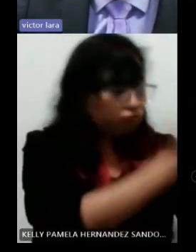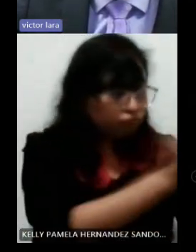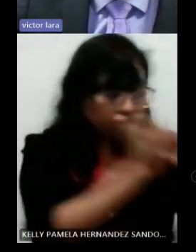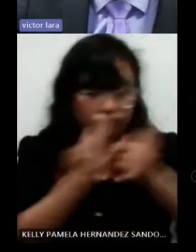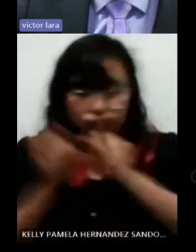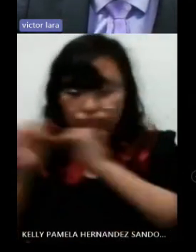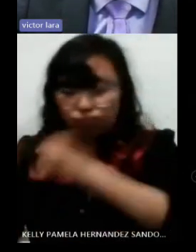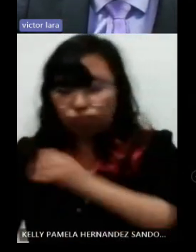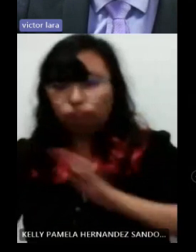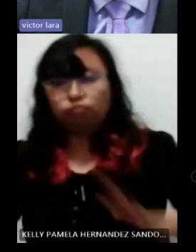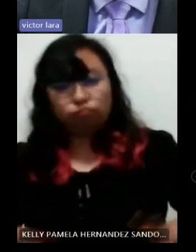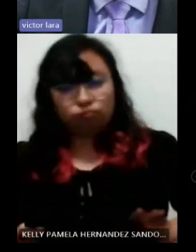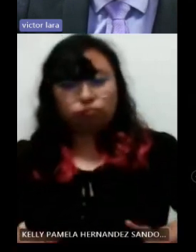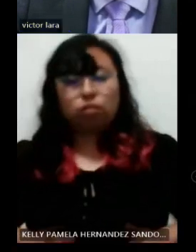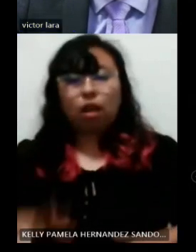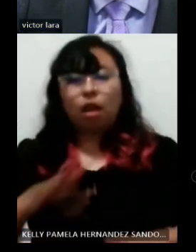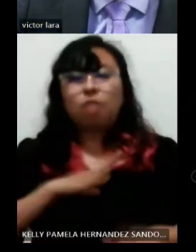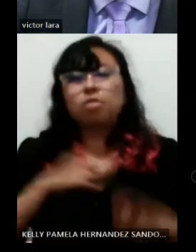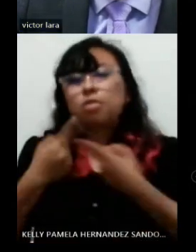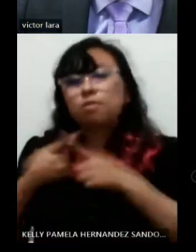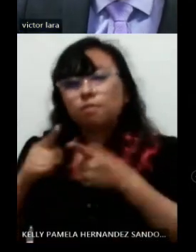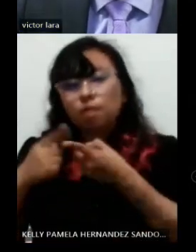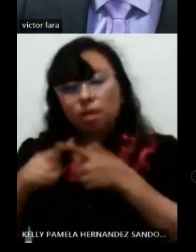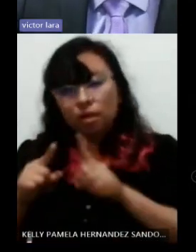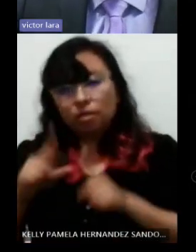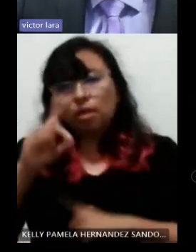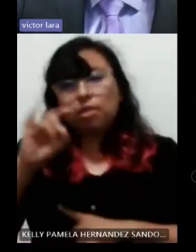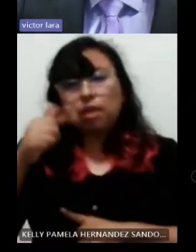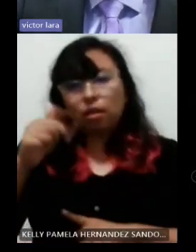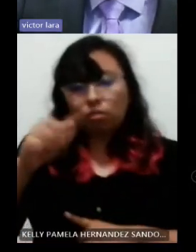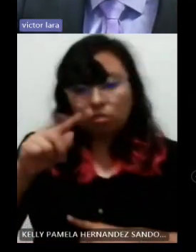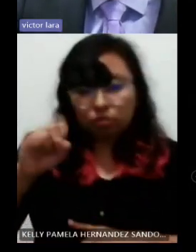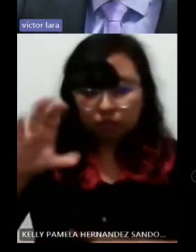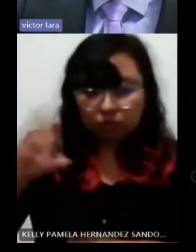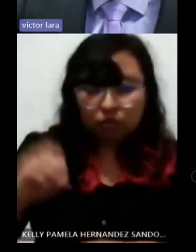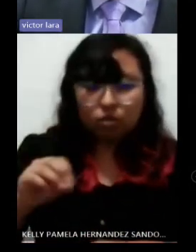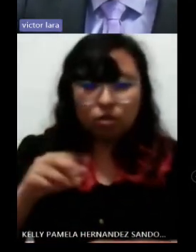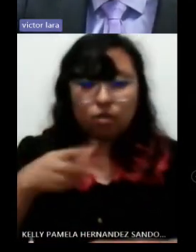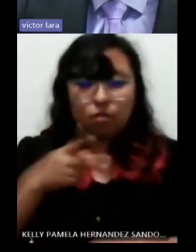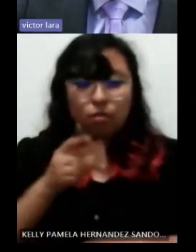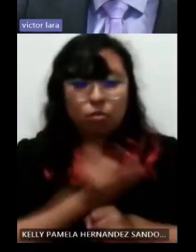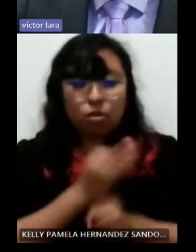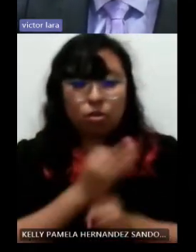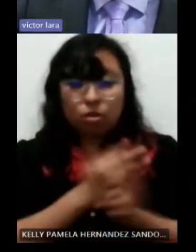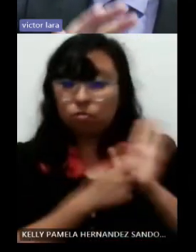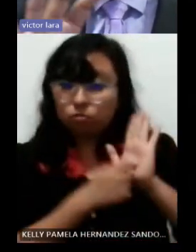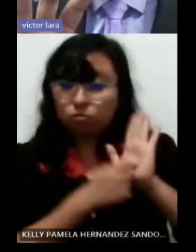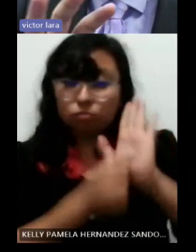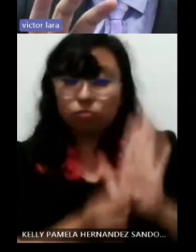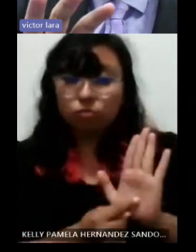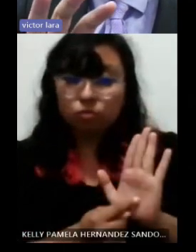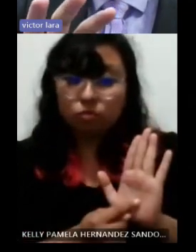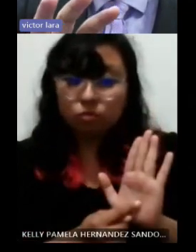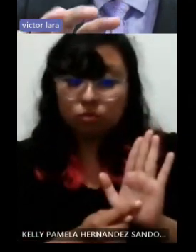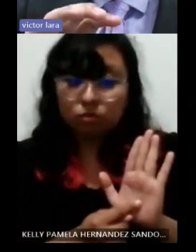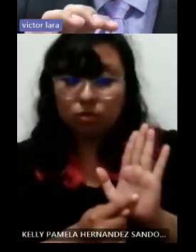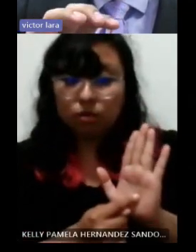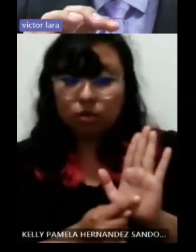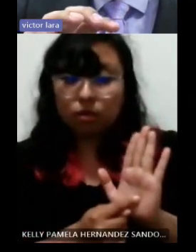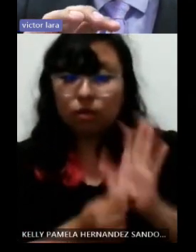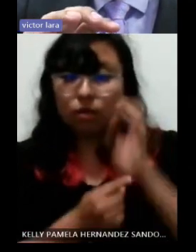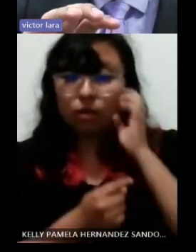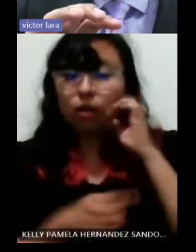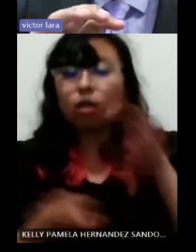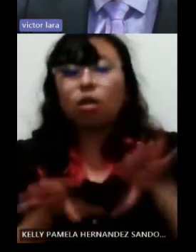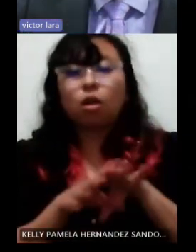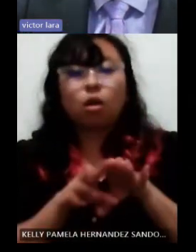diferentes diagnósticos. Aquí nuevamente les muestro parte de lo que simplifica